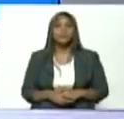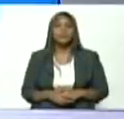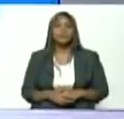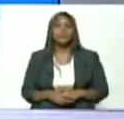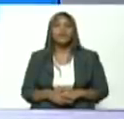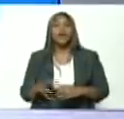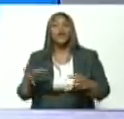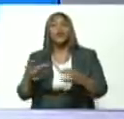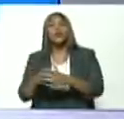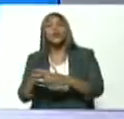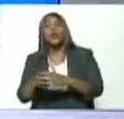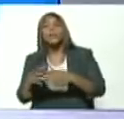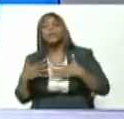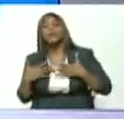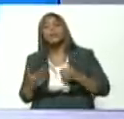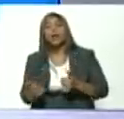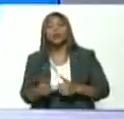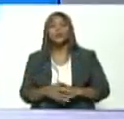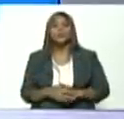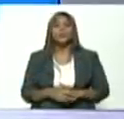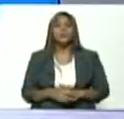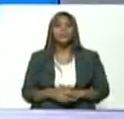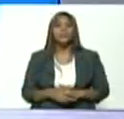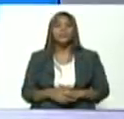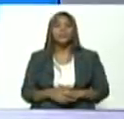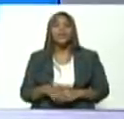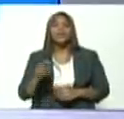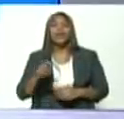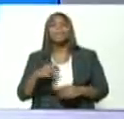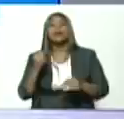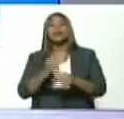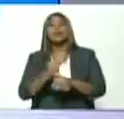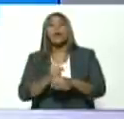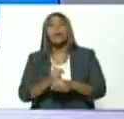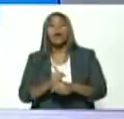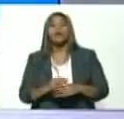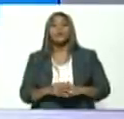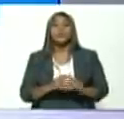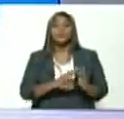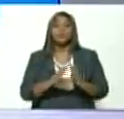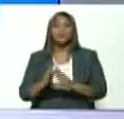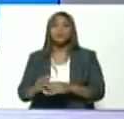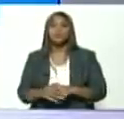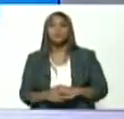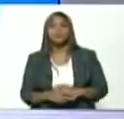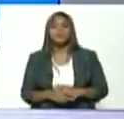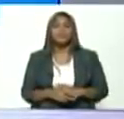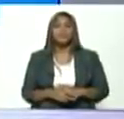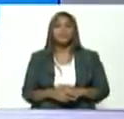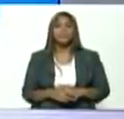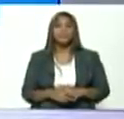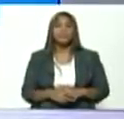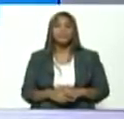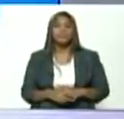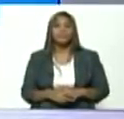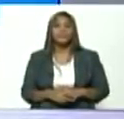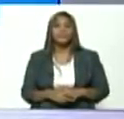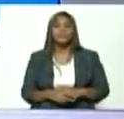comités de salud popular junto a la clase obrera junto a las áreas de salud integral las ASI